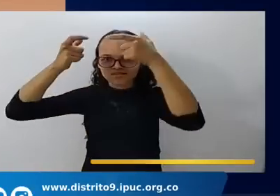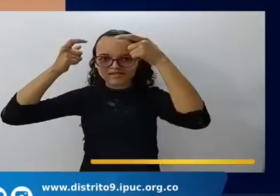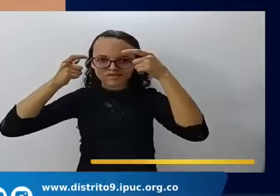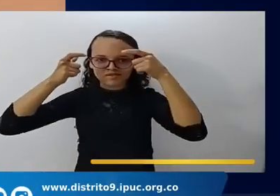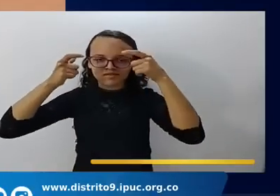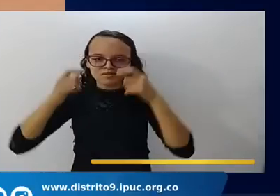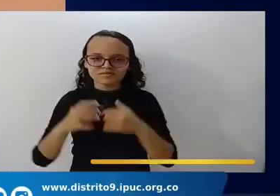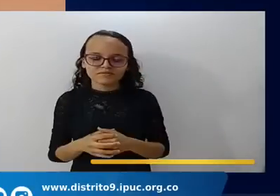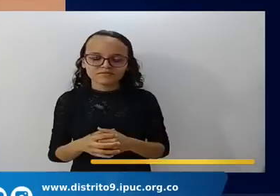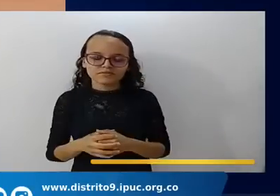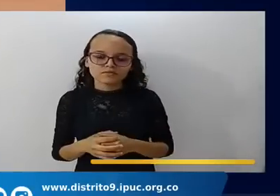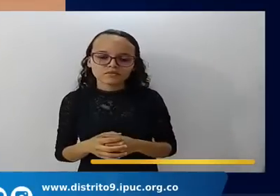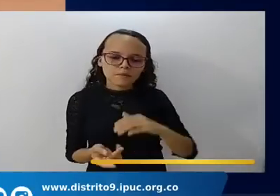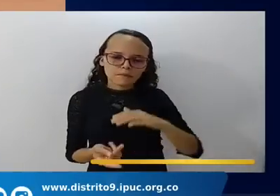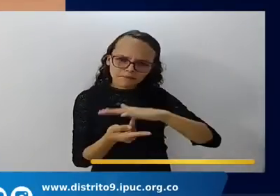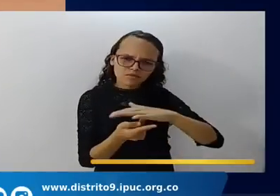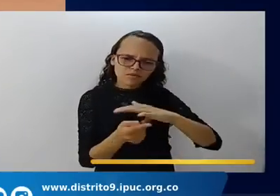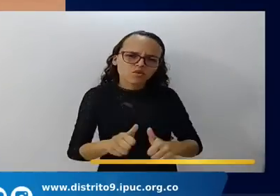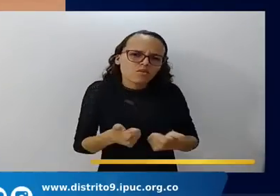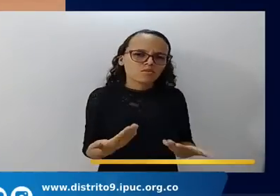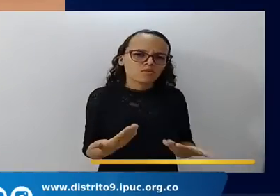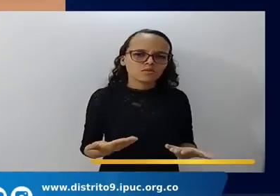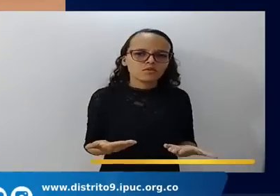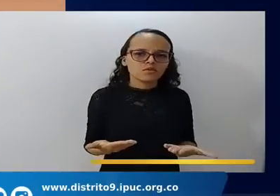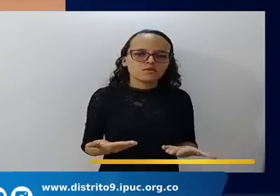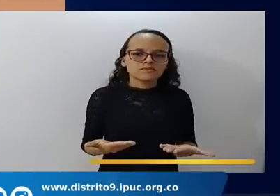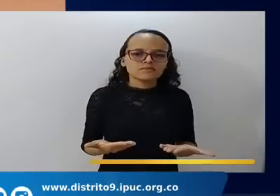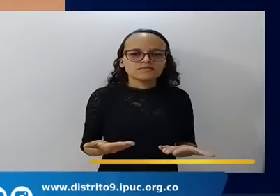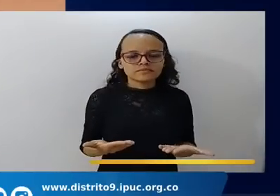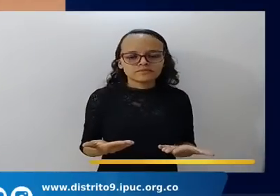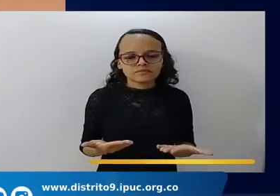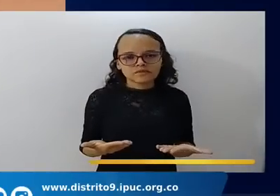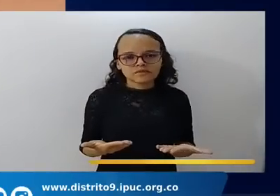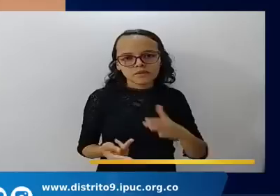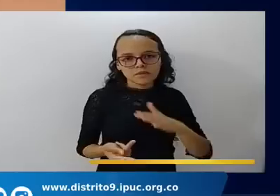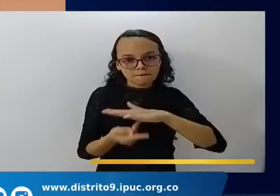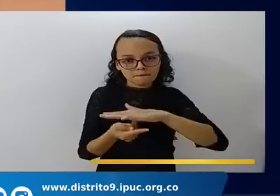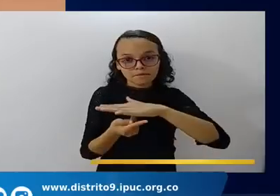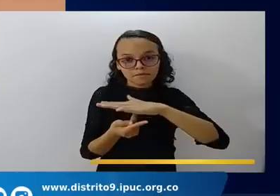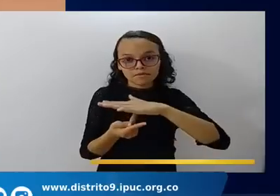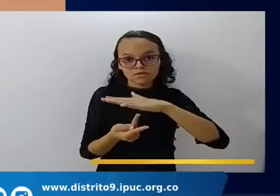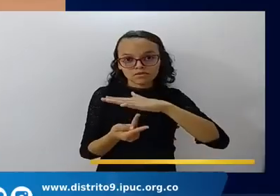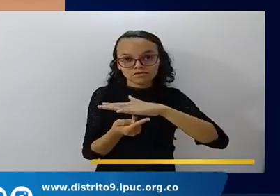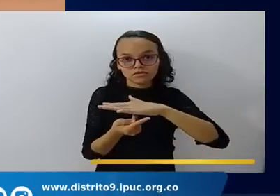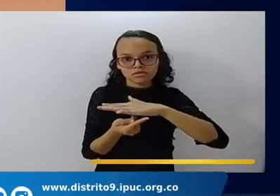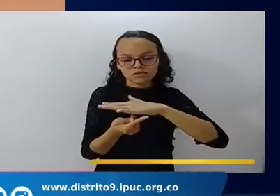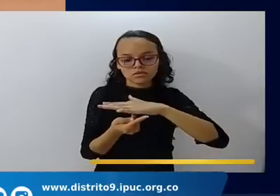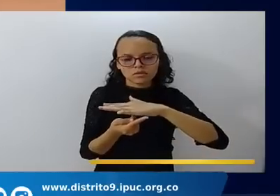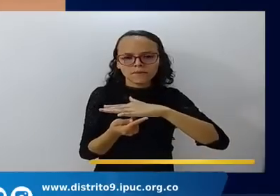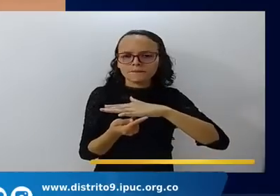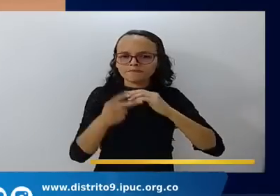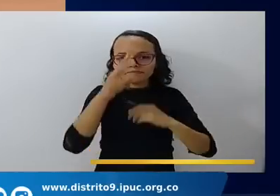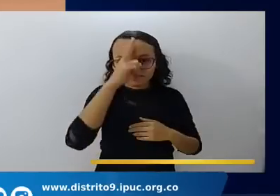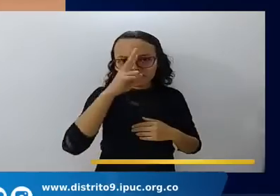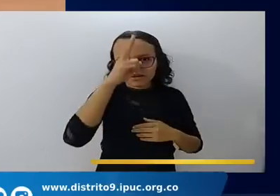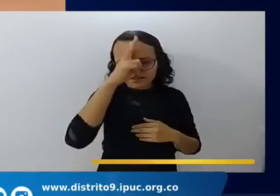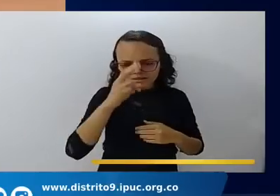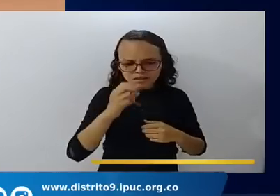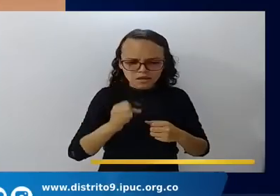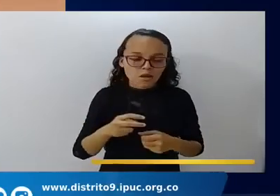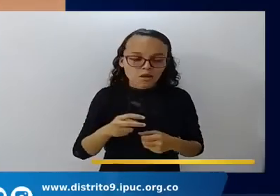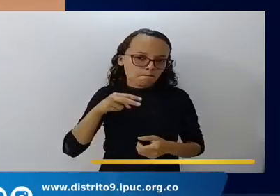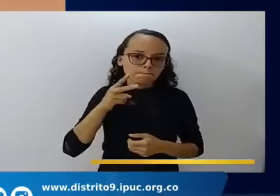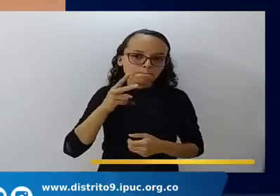¿Sabe cómo veo a Pablo allí? Como esos campeones, como esos grandes campeones que están a unos